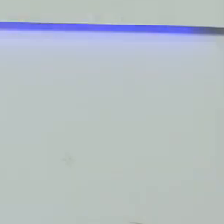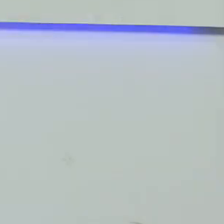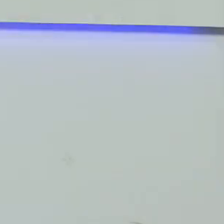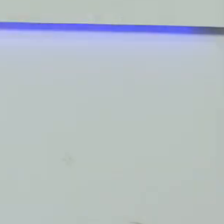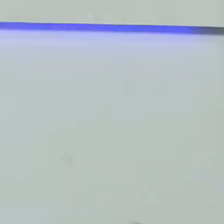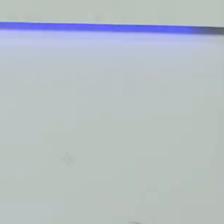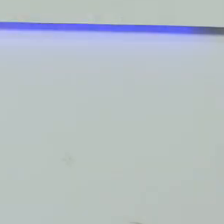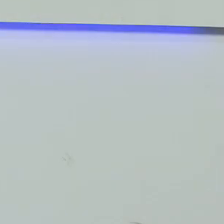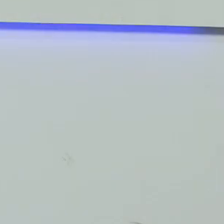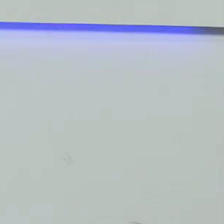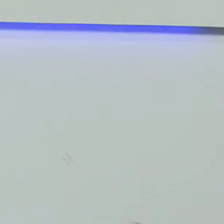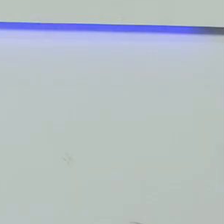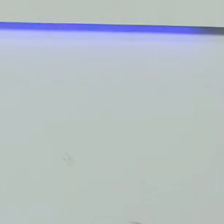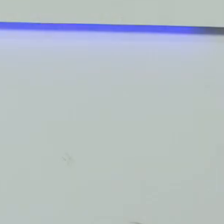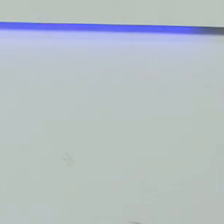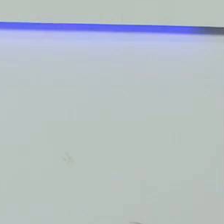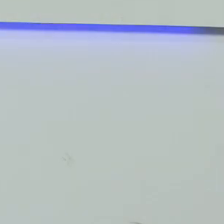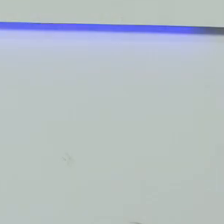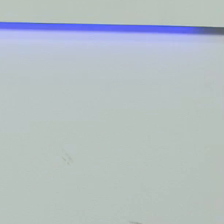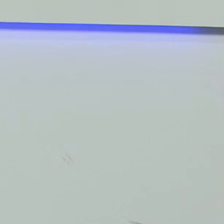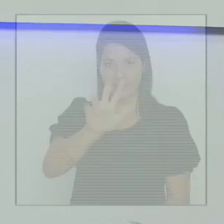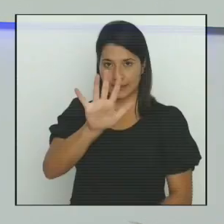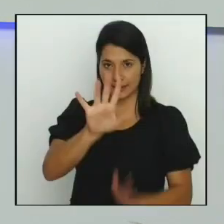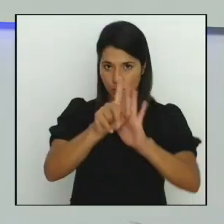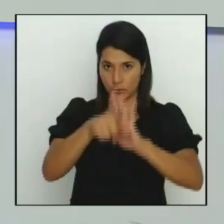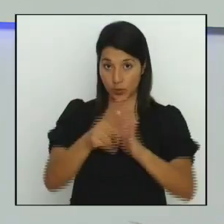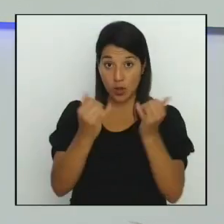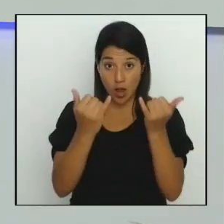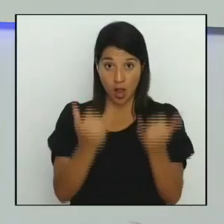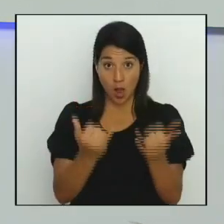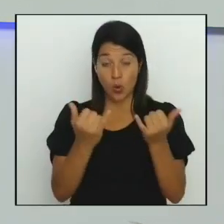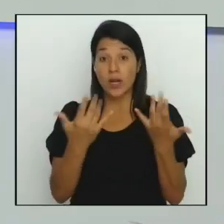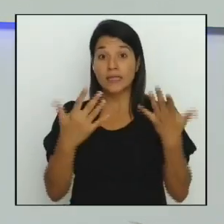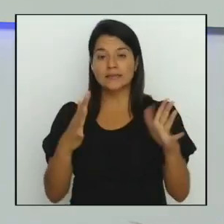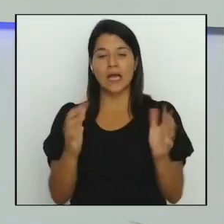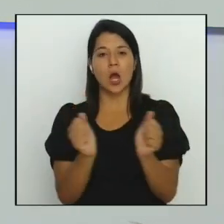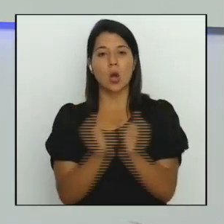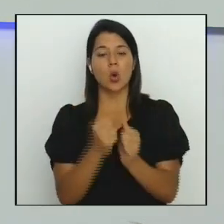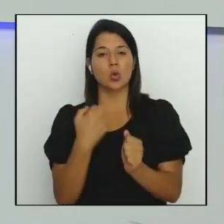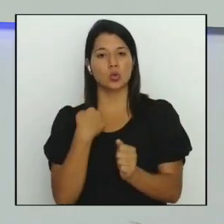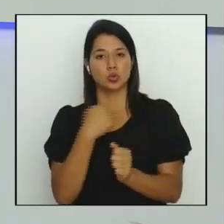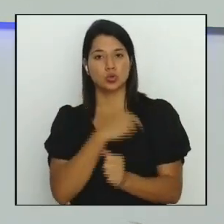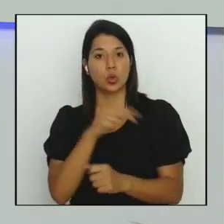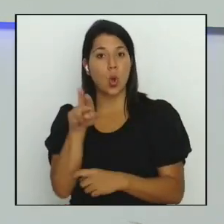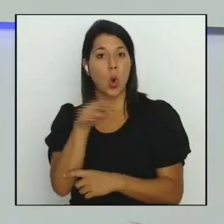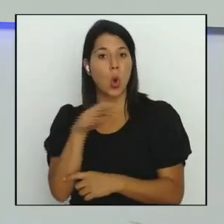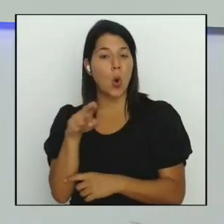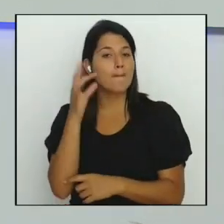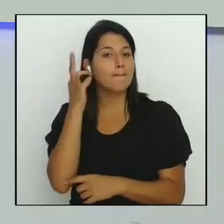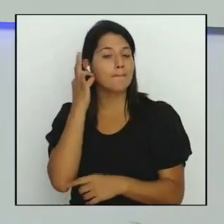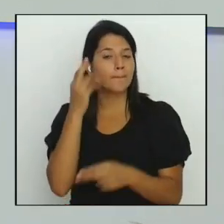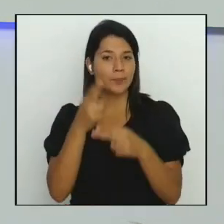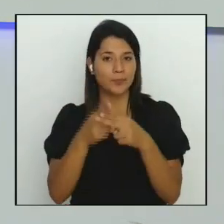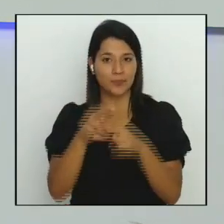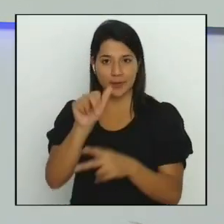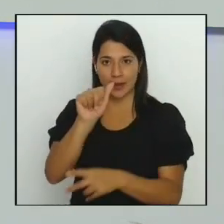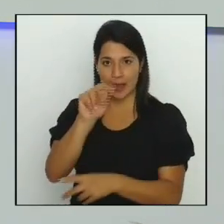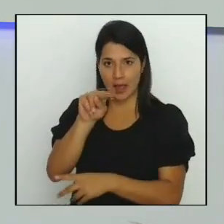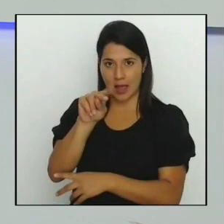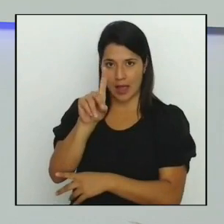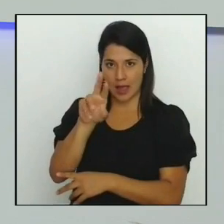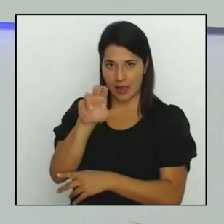6 con 35 minutos y a esta hora ya se encuentra con nosotros nuestra compañera Andrea Salazar quien trae la